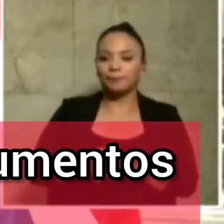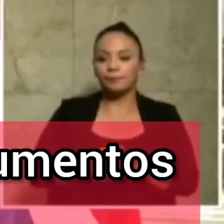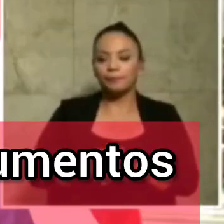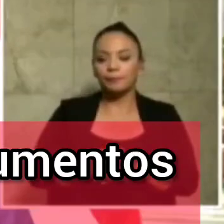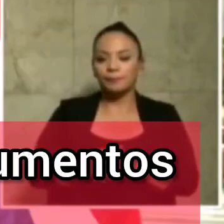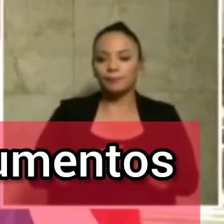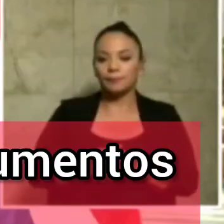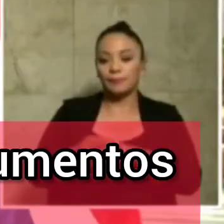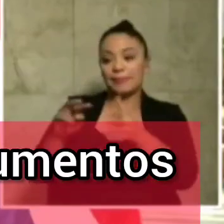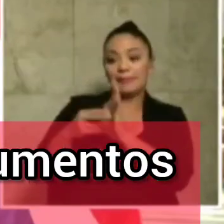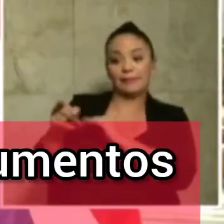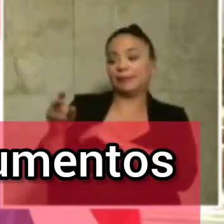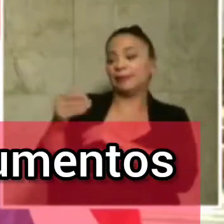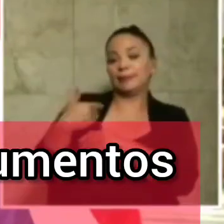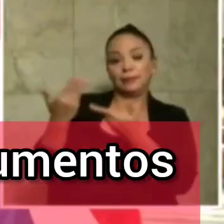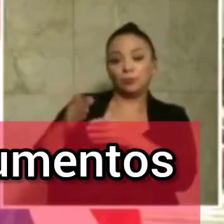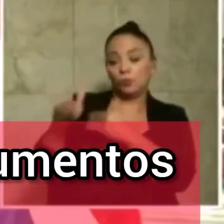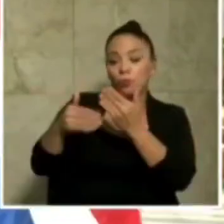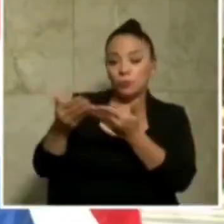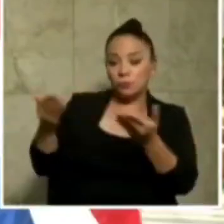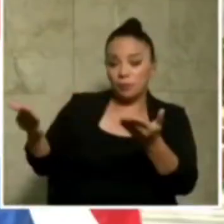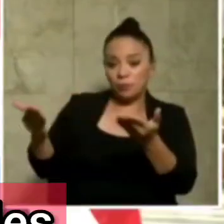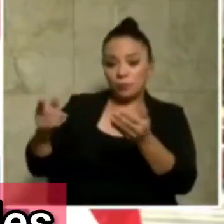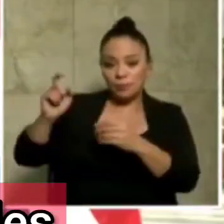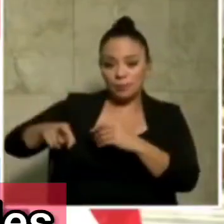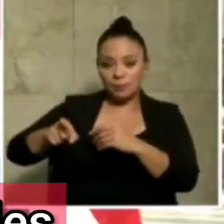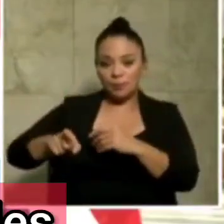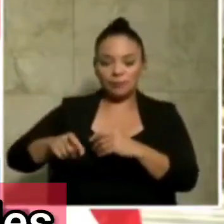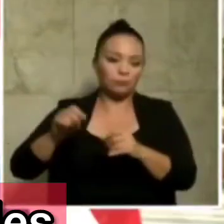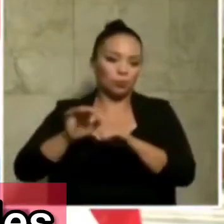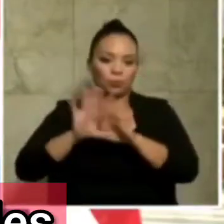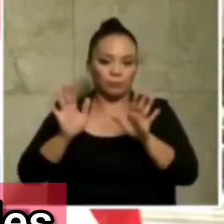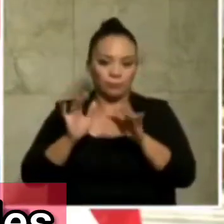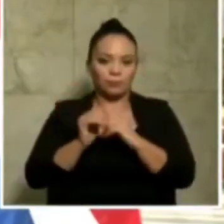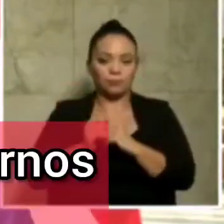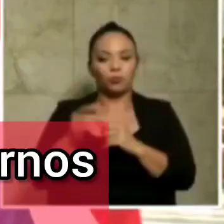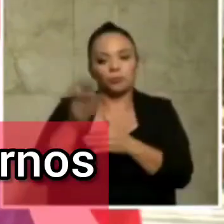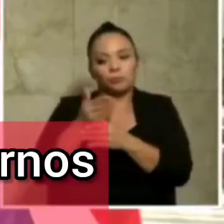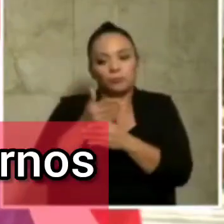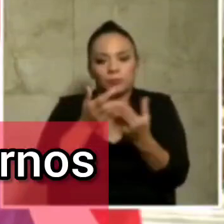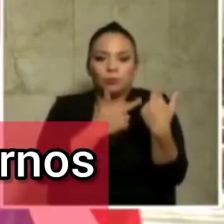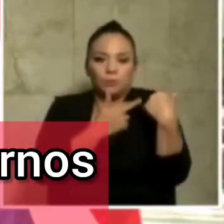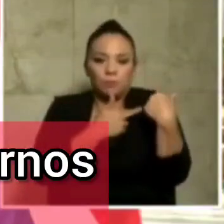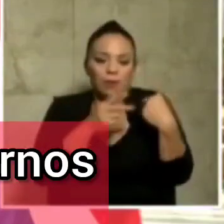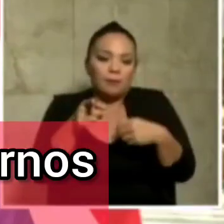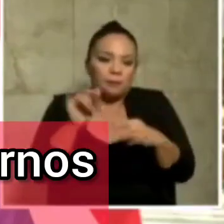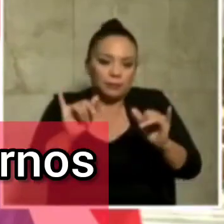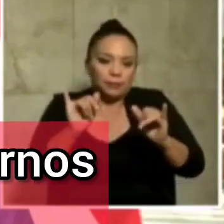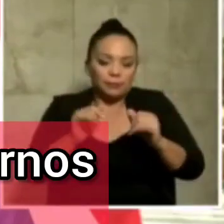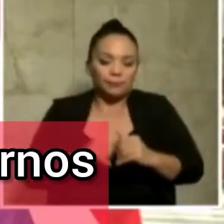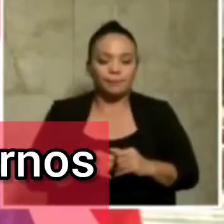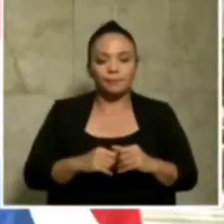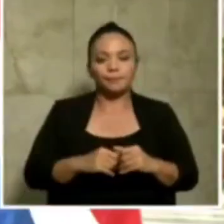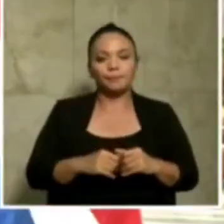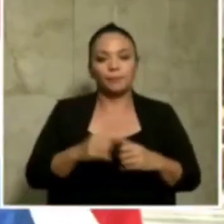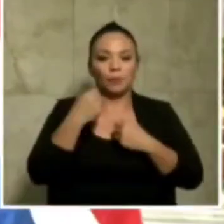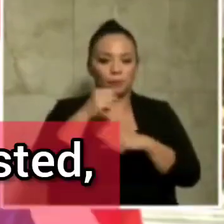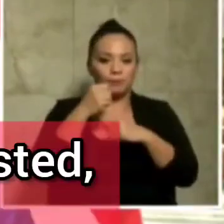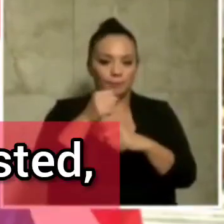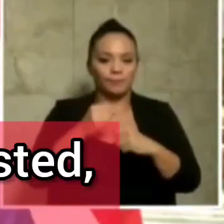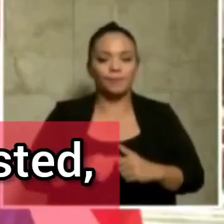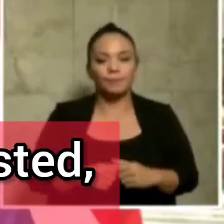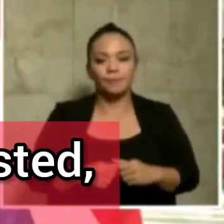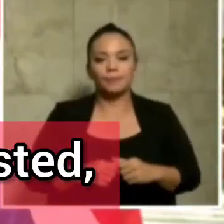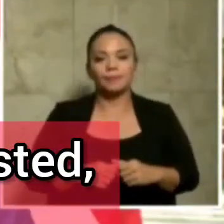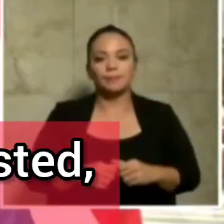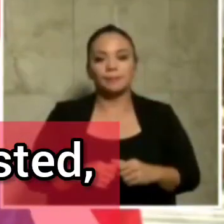a no le dan todos los instrumentos requeridos, punto. Está compartiendo responsabilidades, ese es nuestro régimen con los gobiernos municipales. Yo